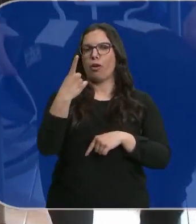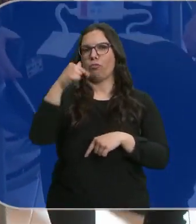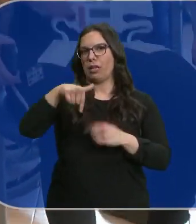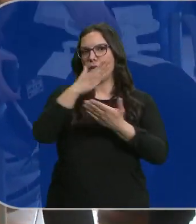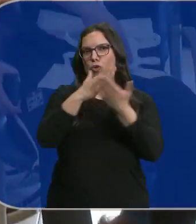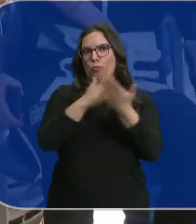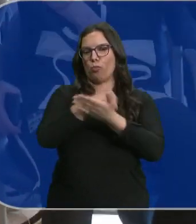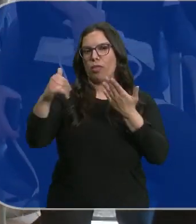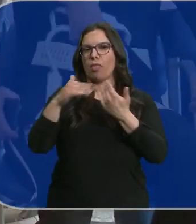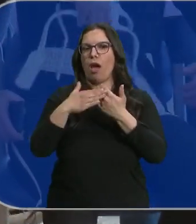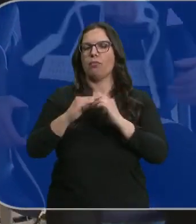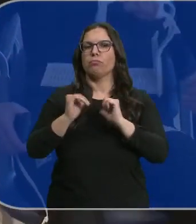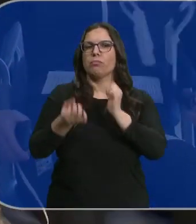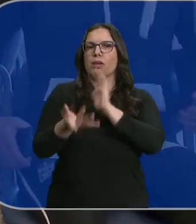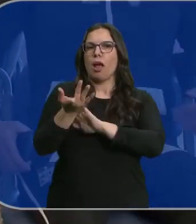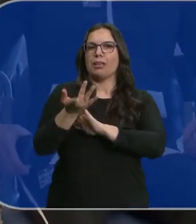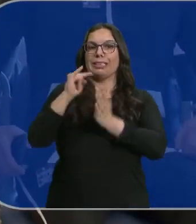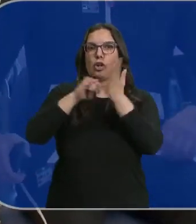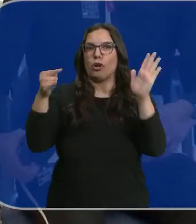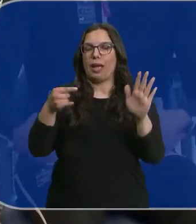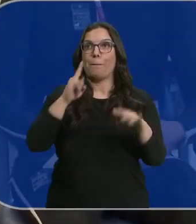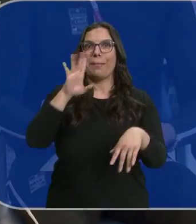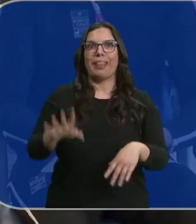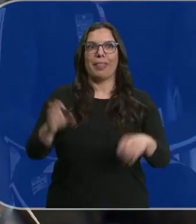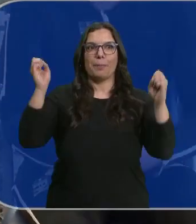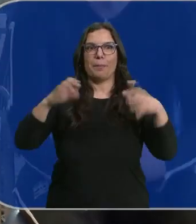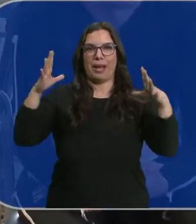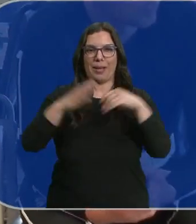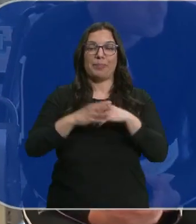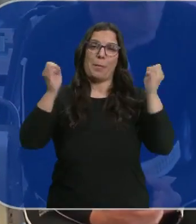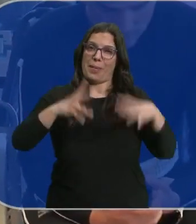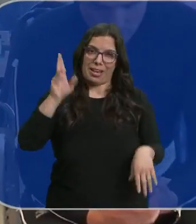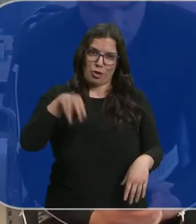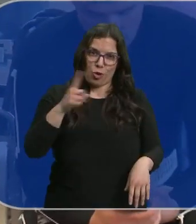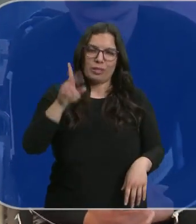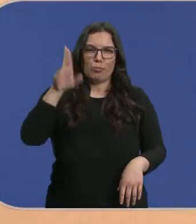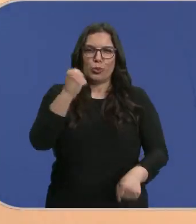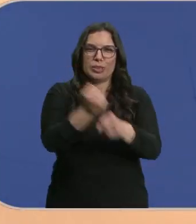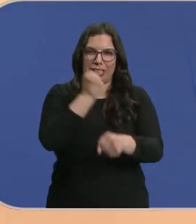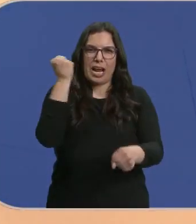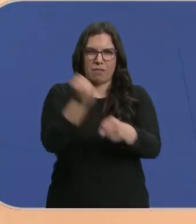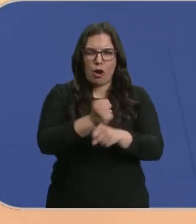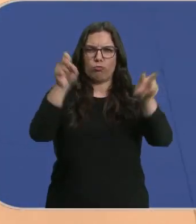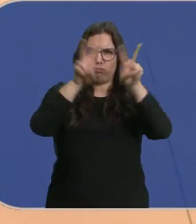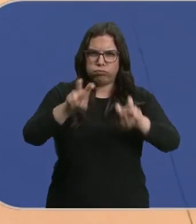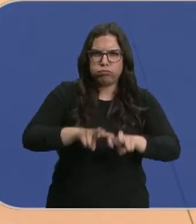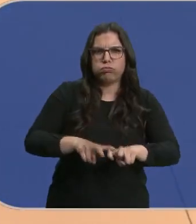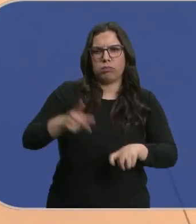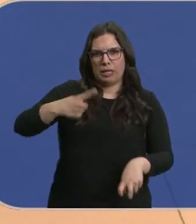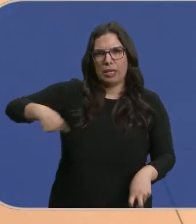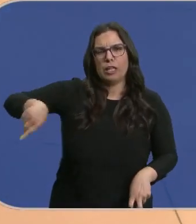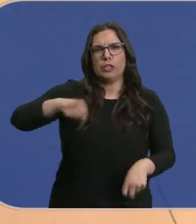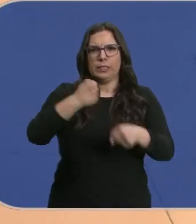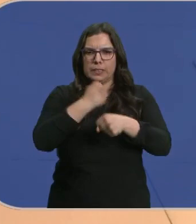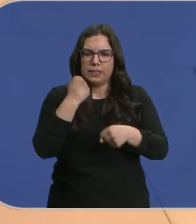región en incorporar esta tecnología casi mágica. Que no es magia, es trabajo. O sea, esto es trabajo de ellos,